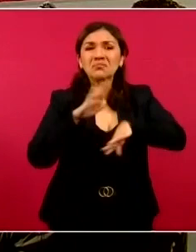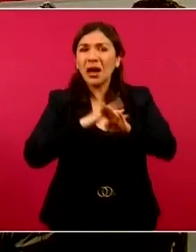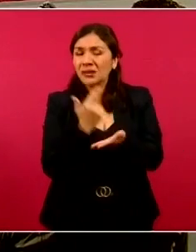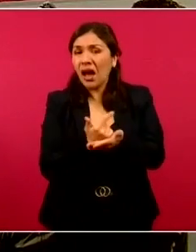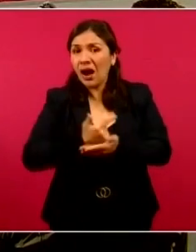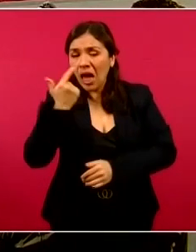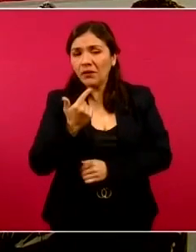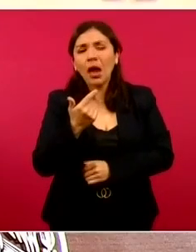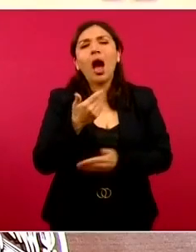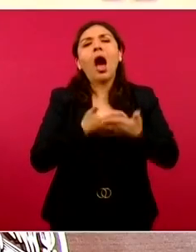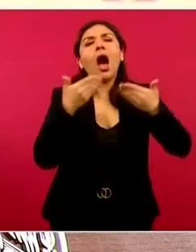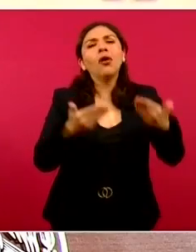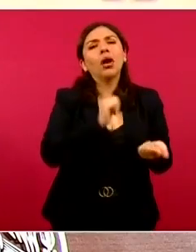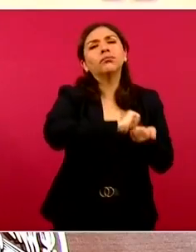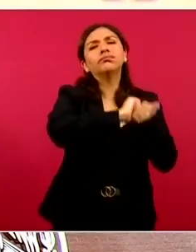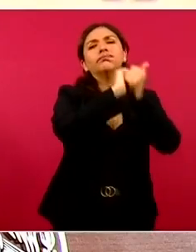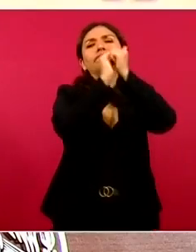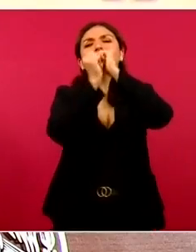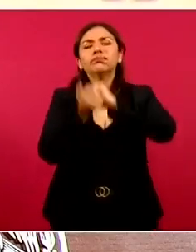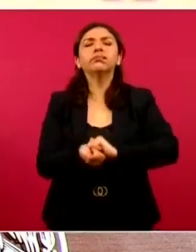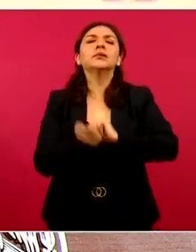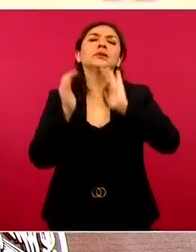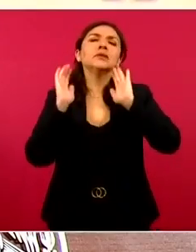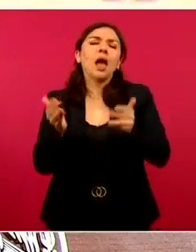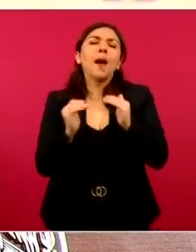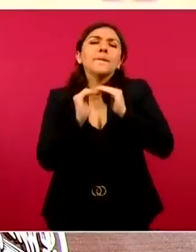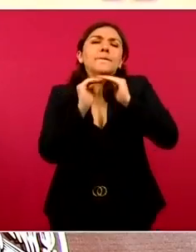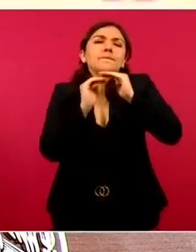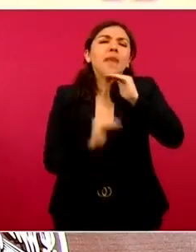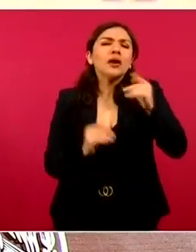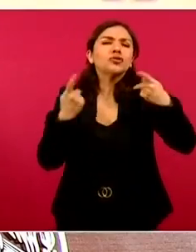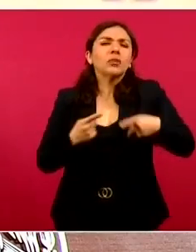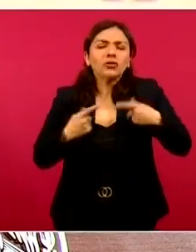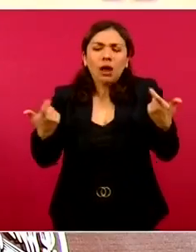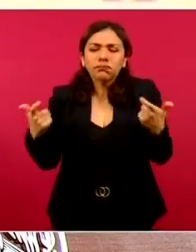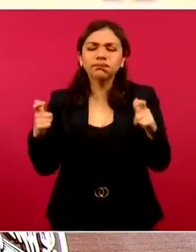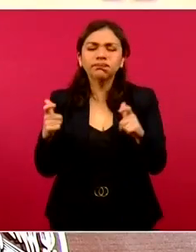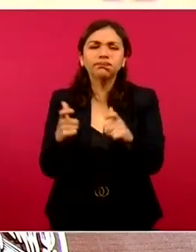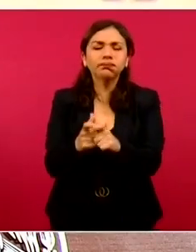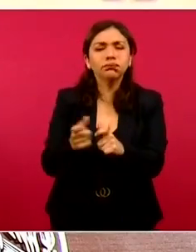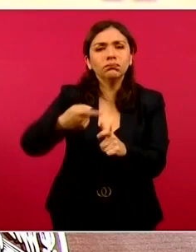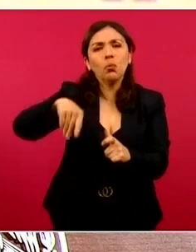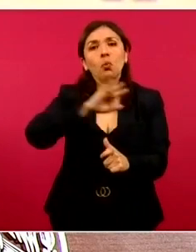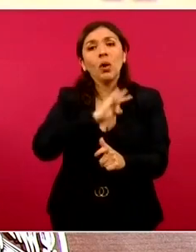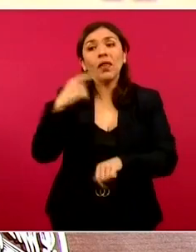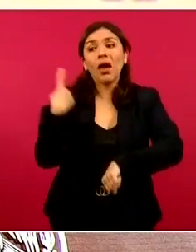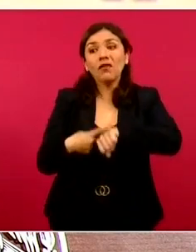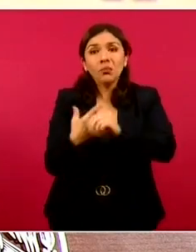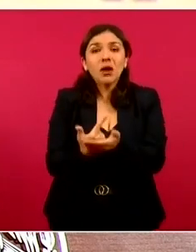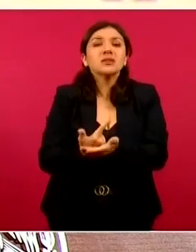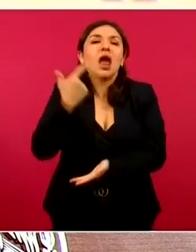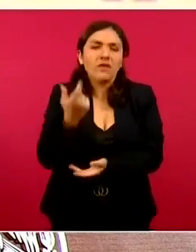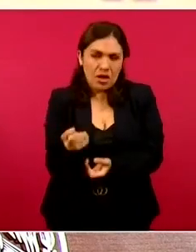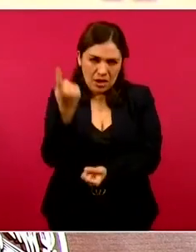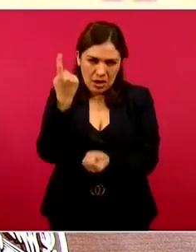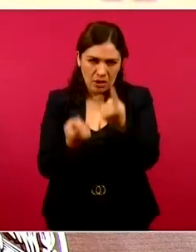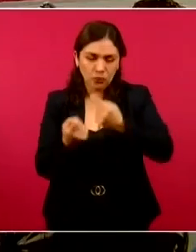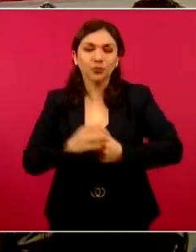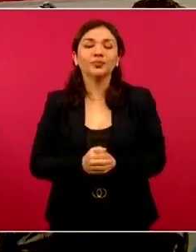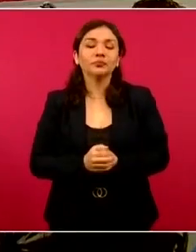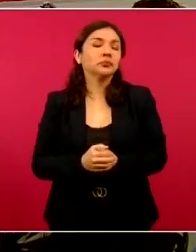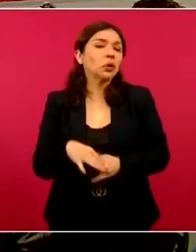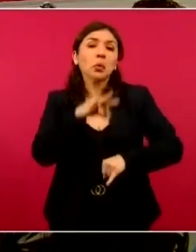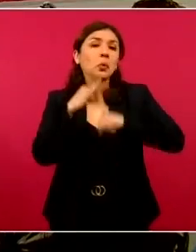una enfermedad en donde ya una proporción muy, muy, muy pequeña de personas tienen enfermedad grave. Y lo último que comento en forma